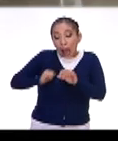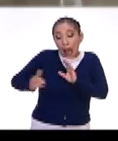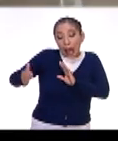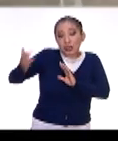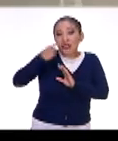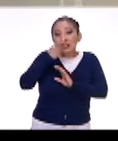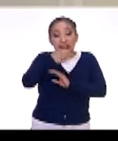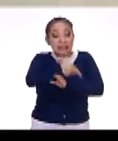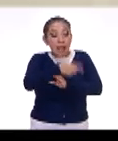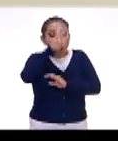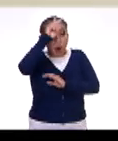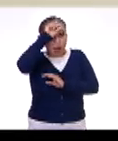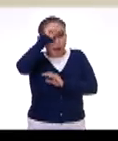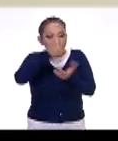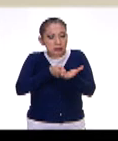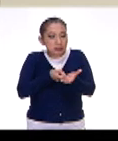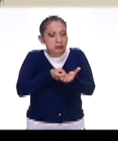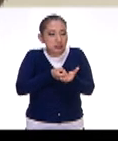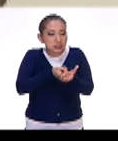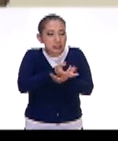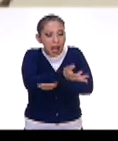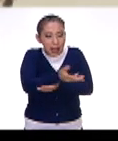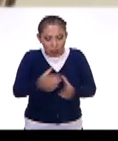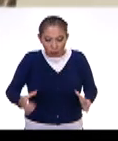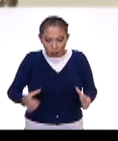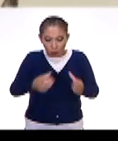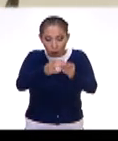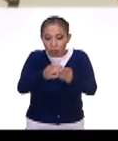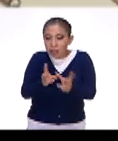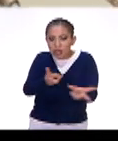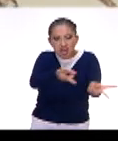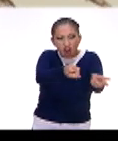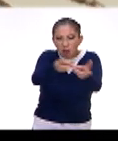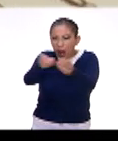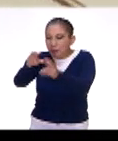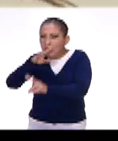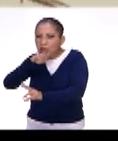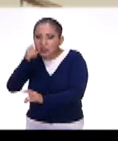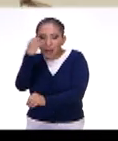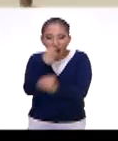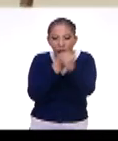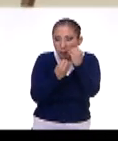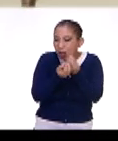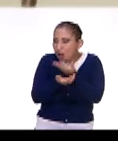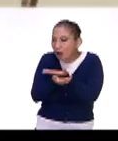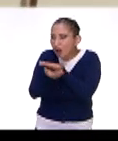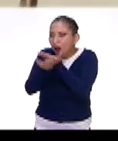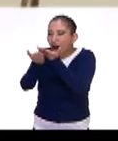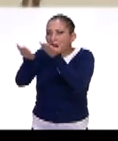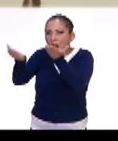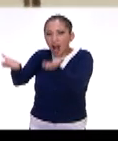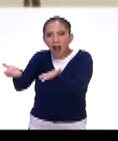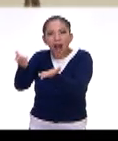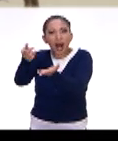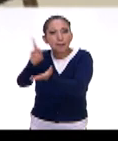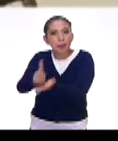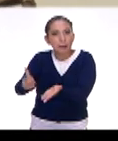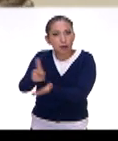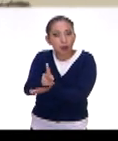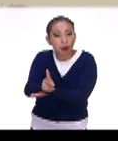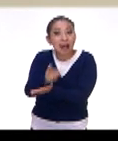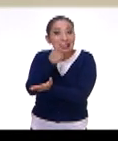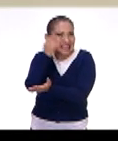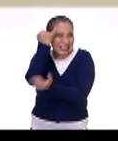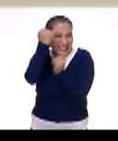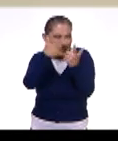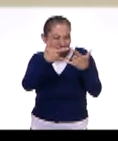y es que las hormigas salieron del hormiguero y robaban el maíz para alimentar al pueblo. Y